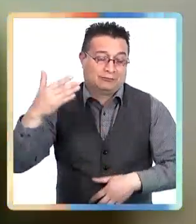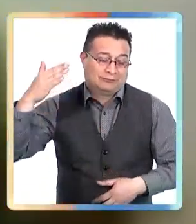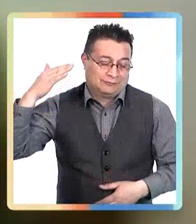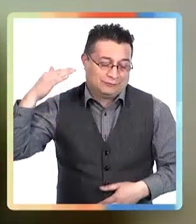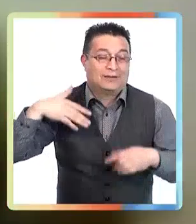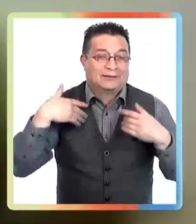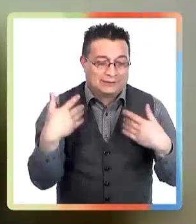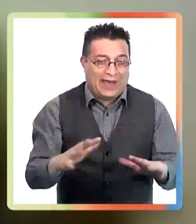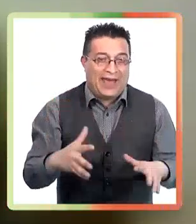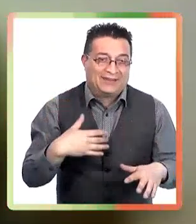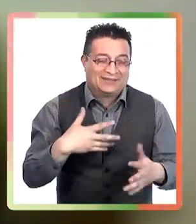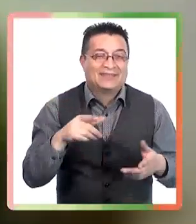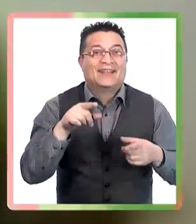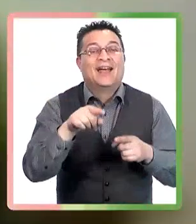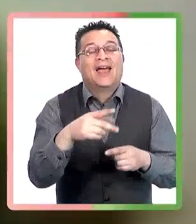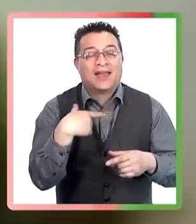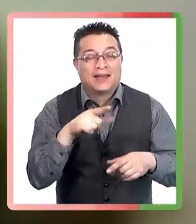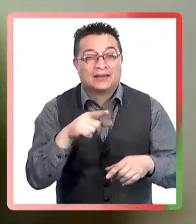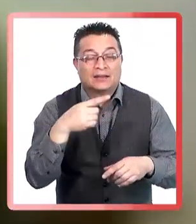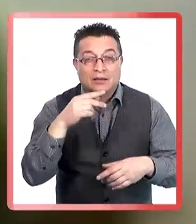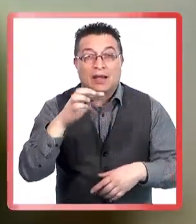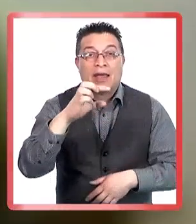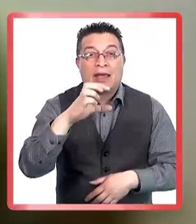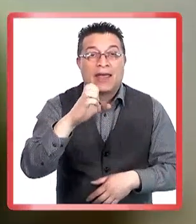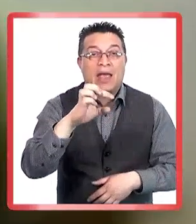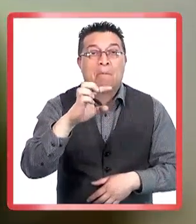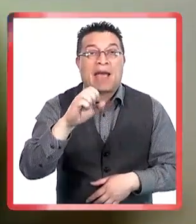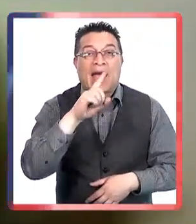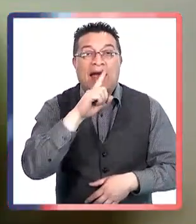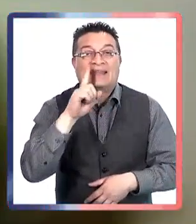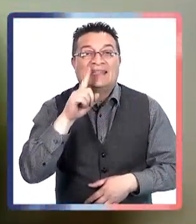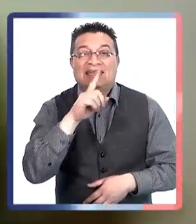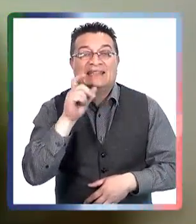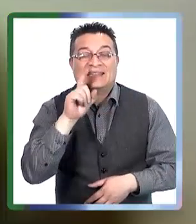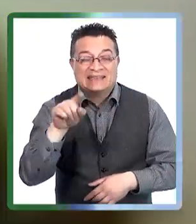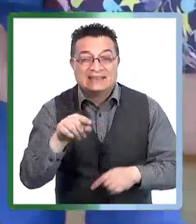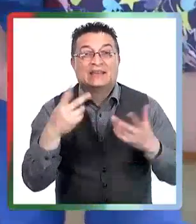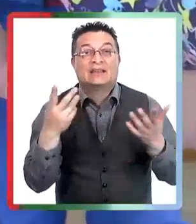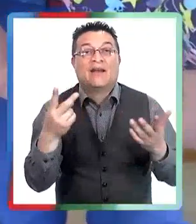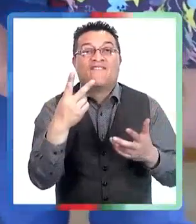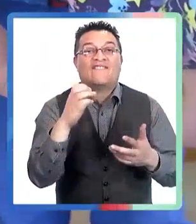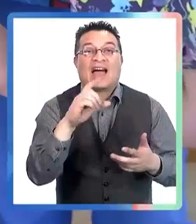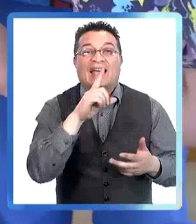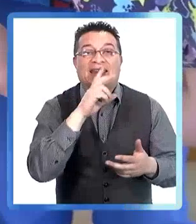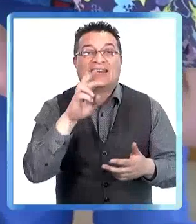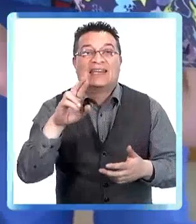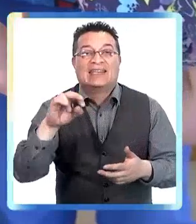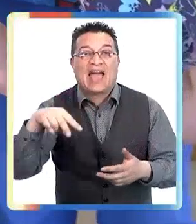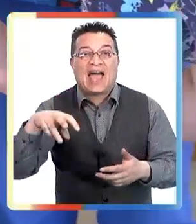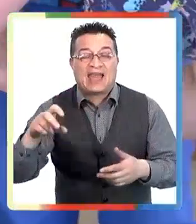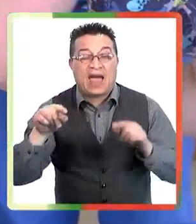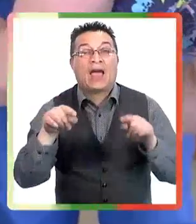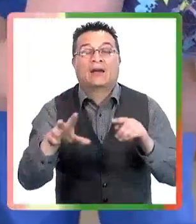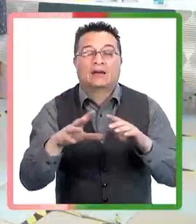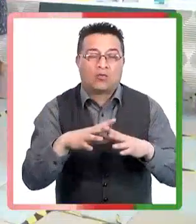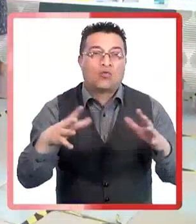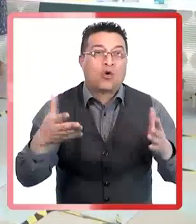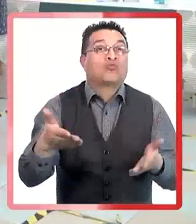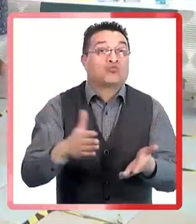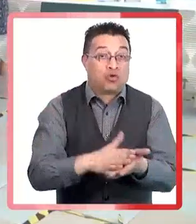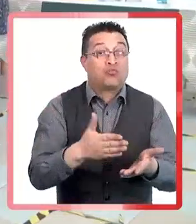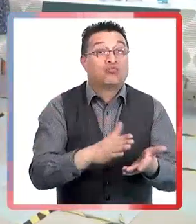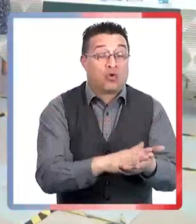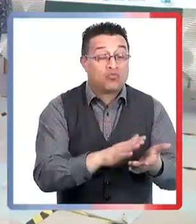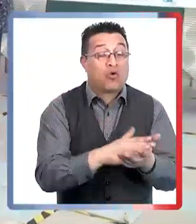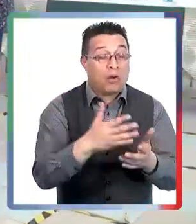mortalidad y si no, muy secuelantes. Ahora, gracias a las vacunas, es excepcional ver un niño con meningitis bacteriana, excepcional